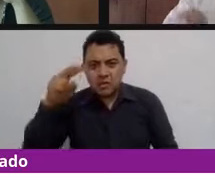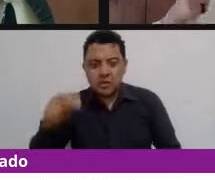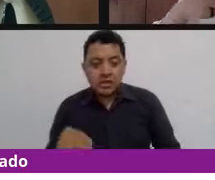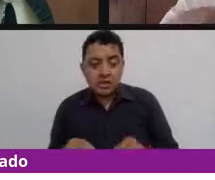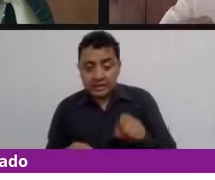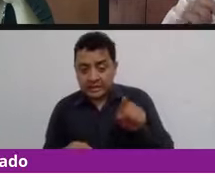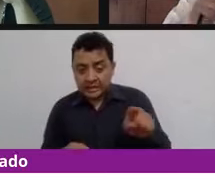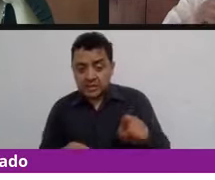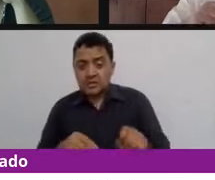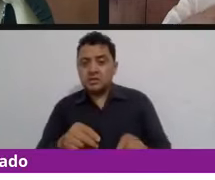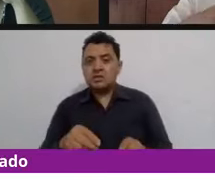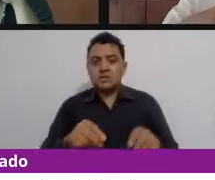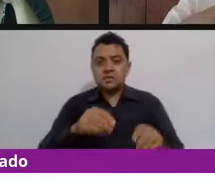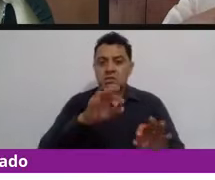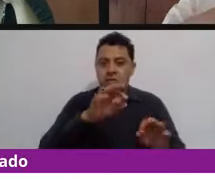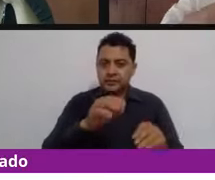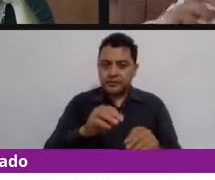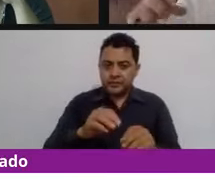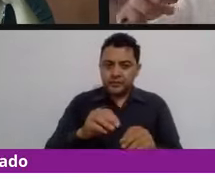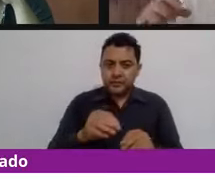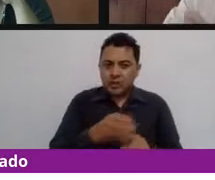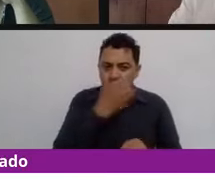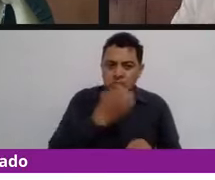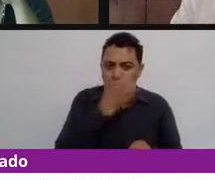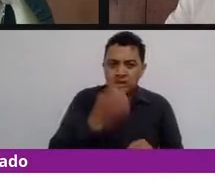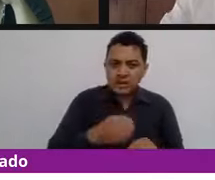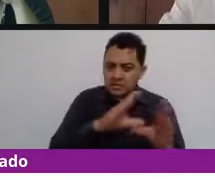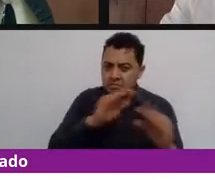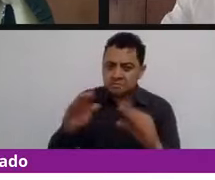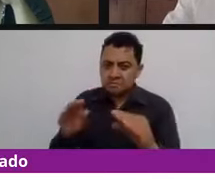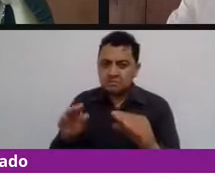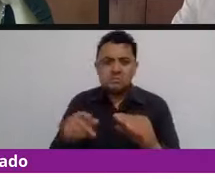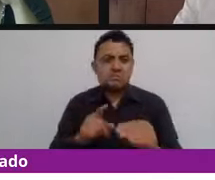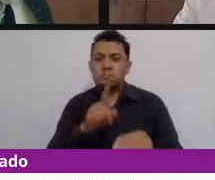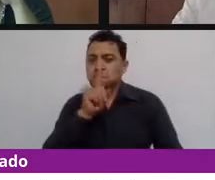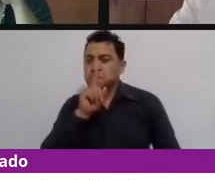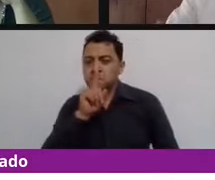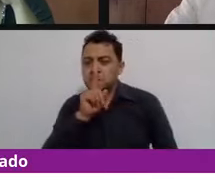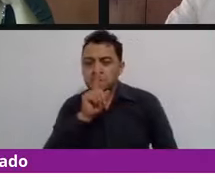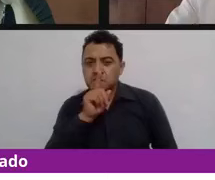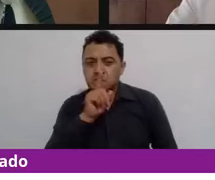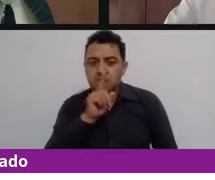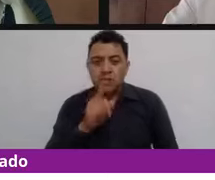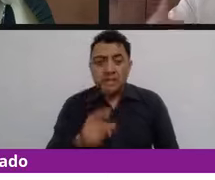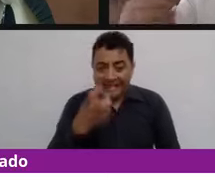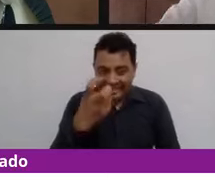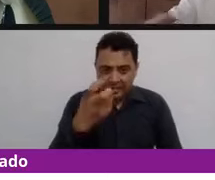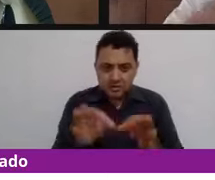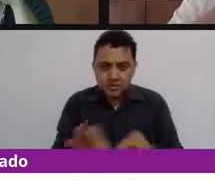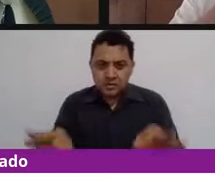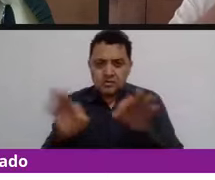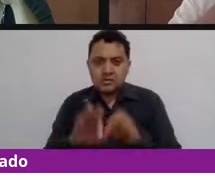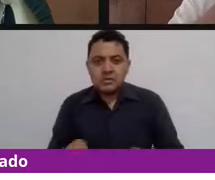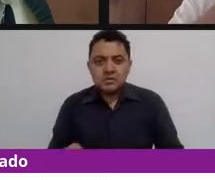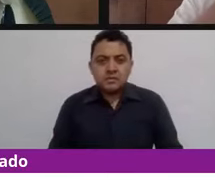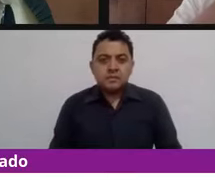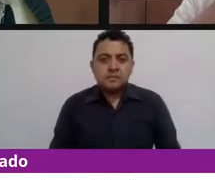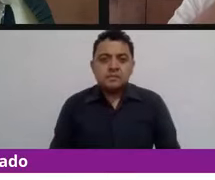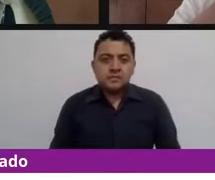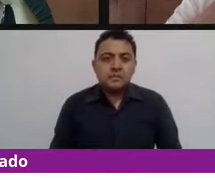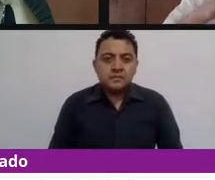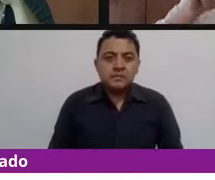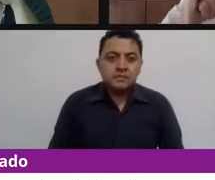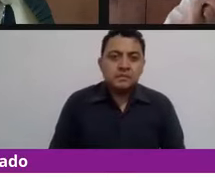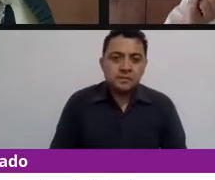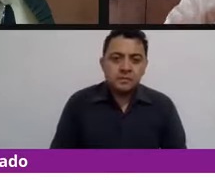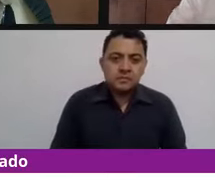educativas también empezarán a escuchar de los de los alumnos vigentes o o que ya